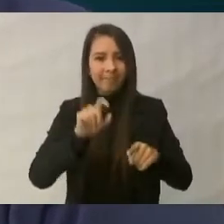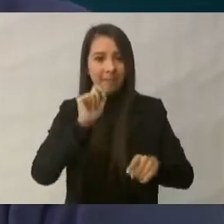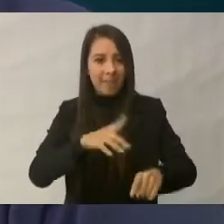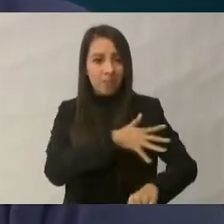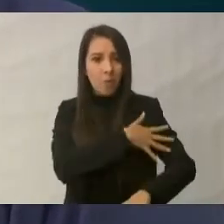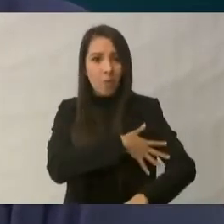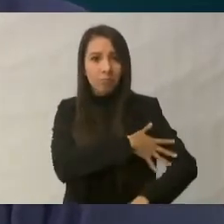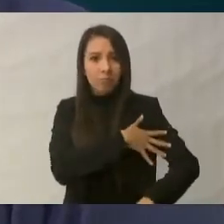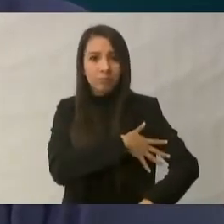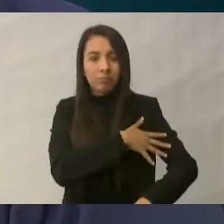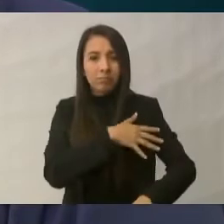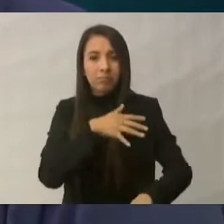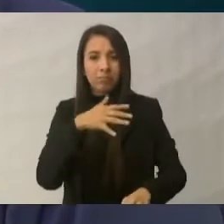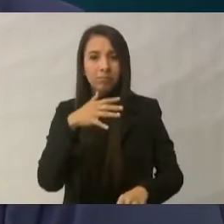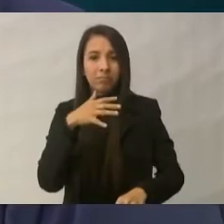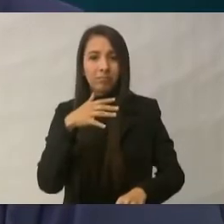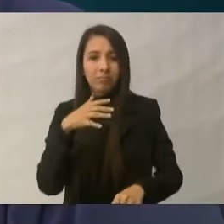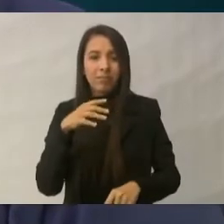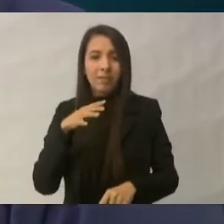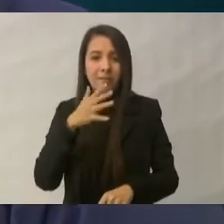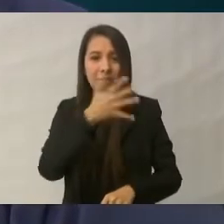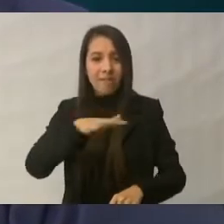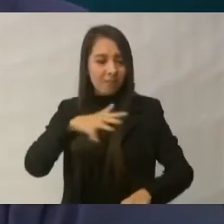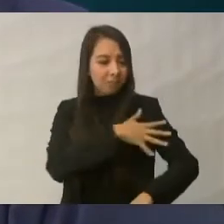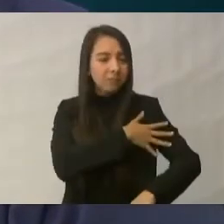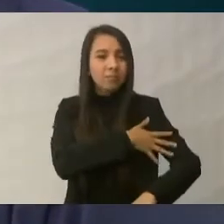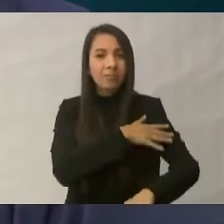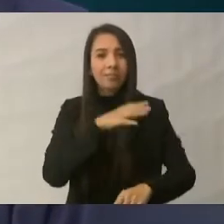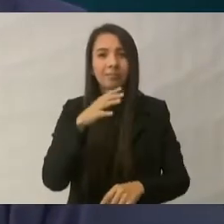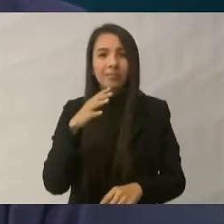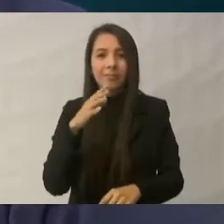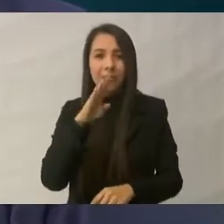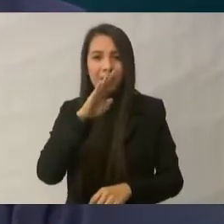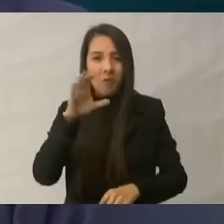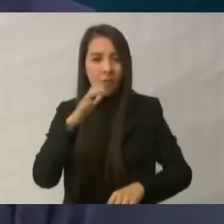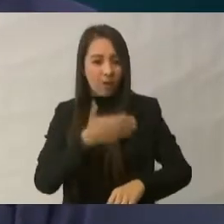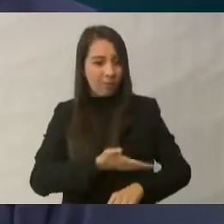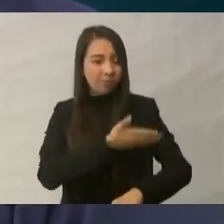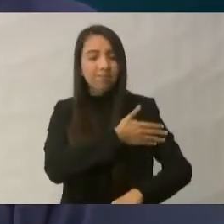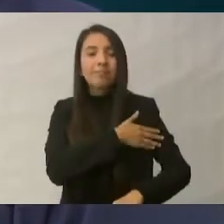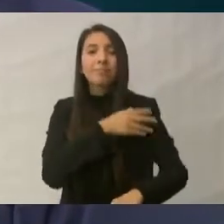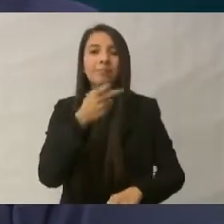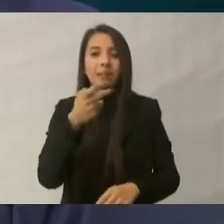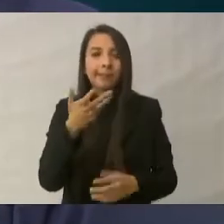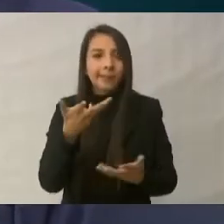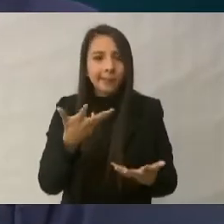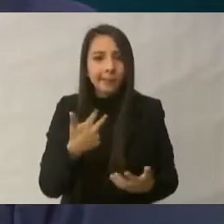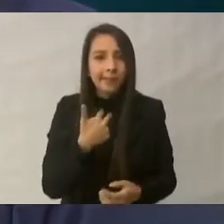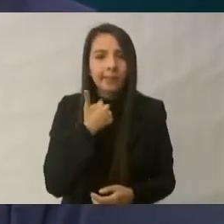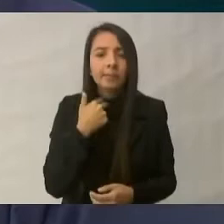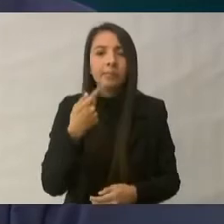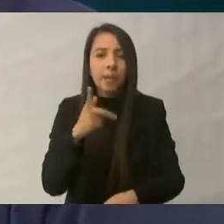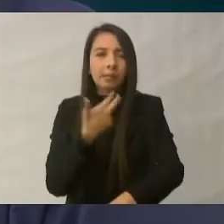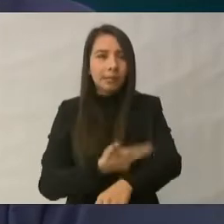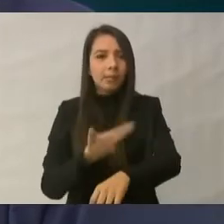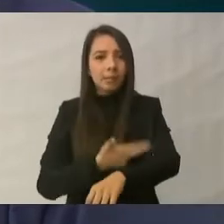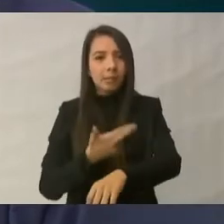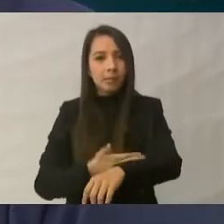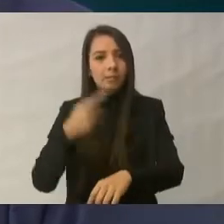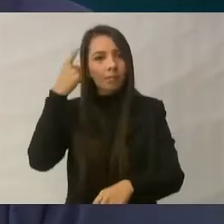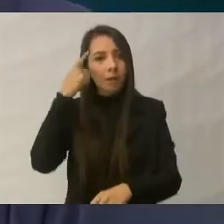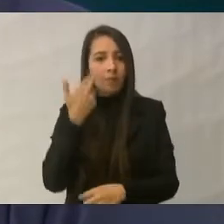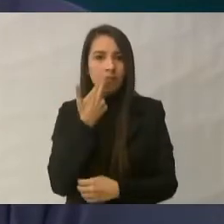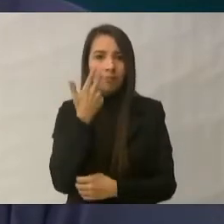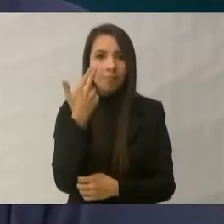la zona del Alto Golfo de California. Sin embargo, estamos trabajando para que eso se revierta en el corto plazo y poder